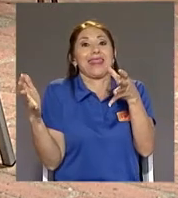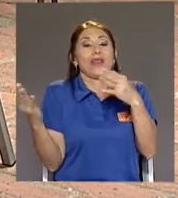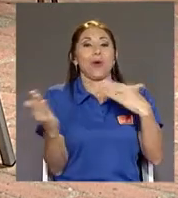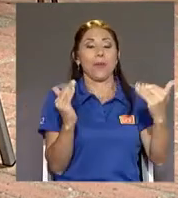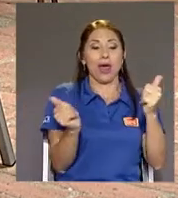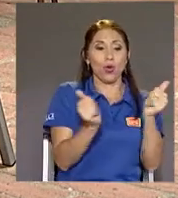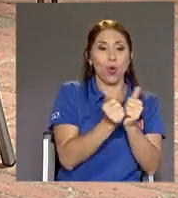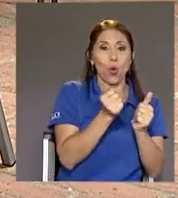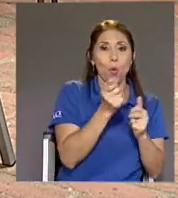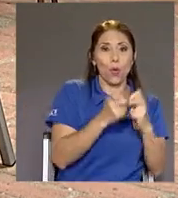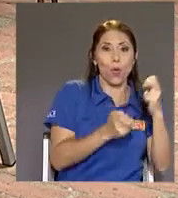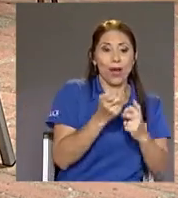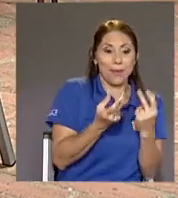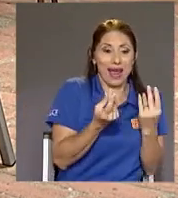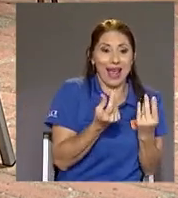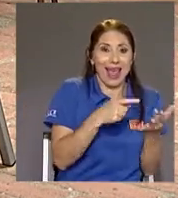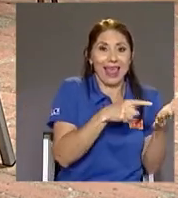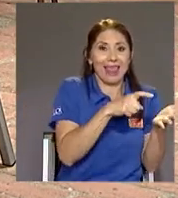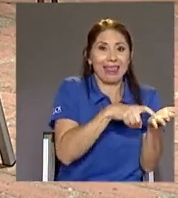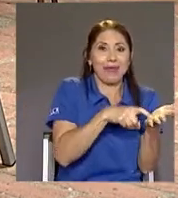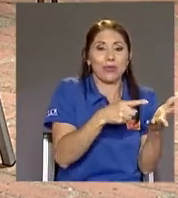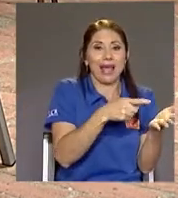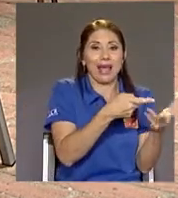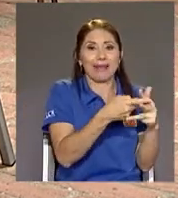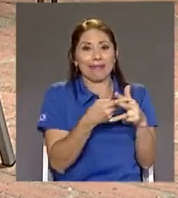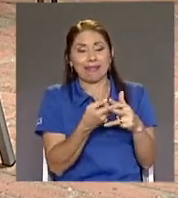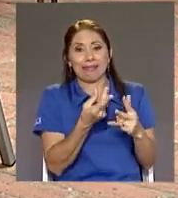Claro Digamos Para